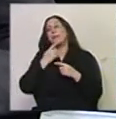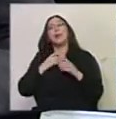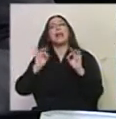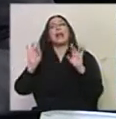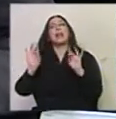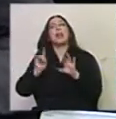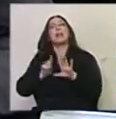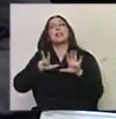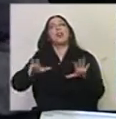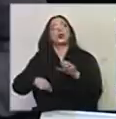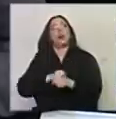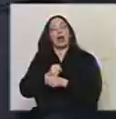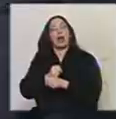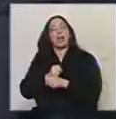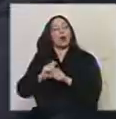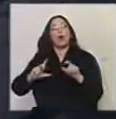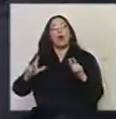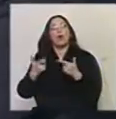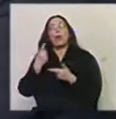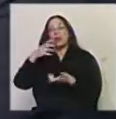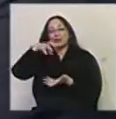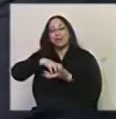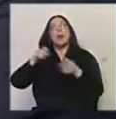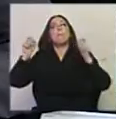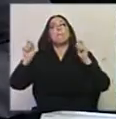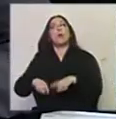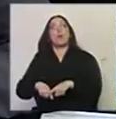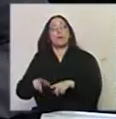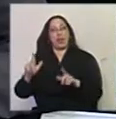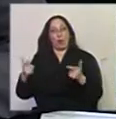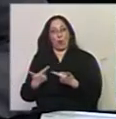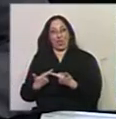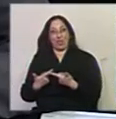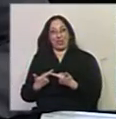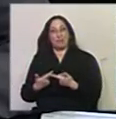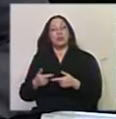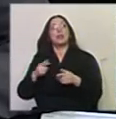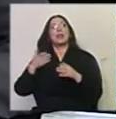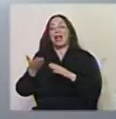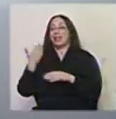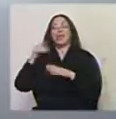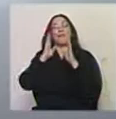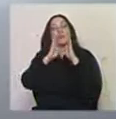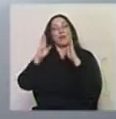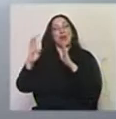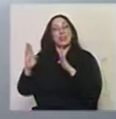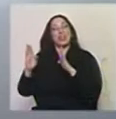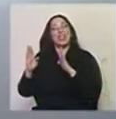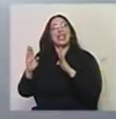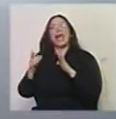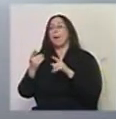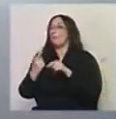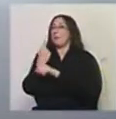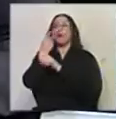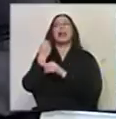hace 18 años no tiene una sede propia. Bueno, casi en el mismo sentido tuvimos antes biblioteca que Nación. La biblioteca